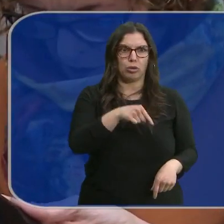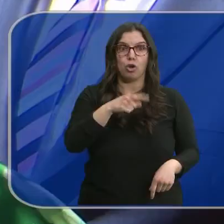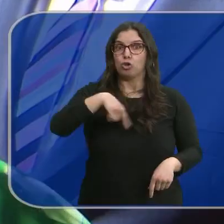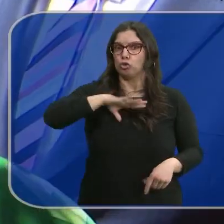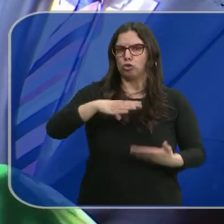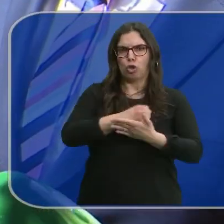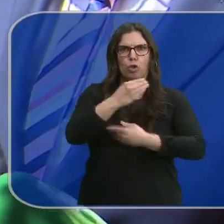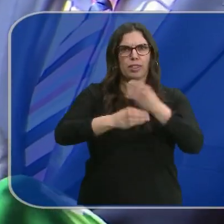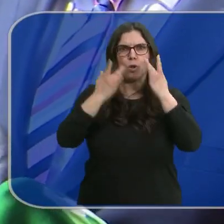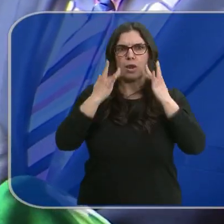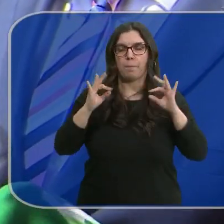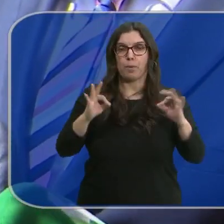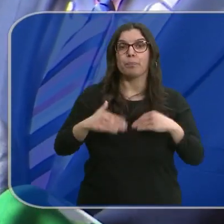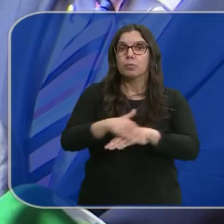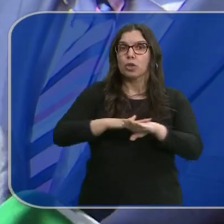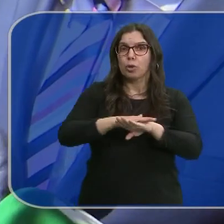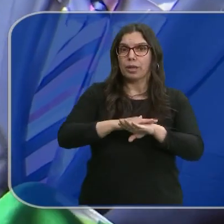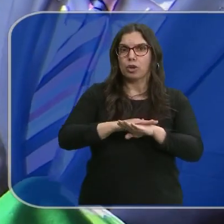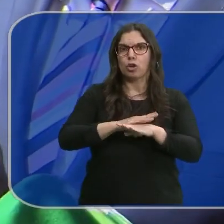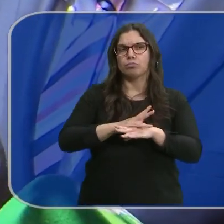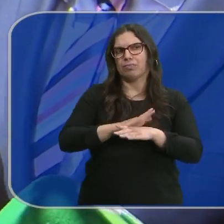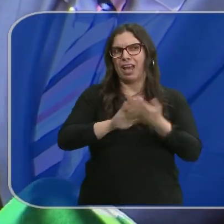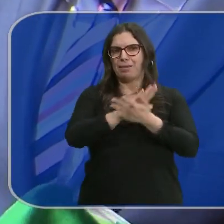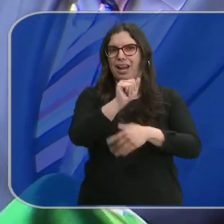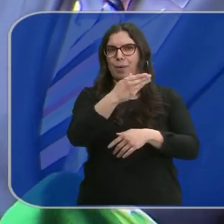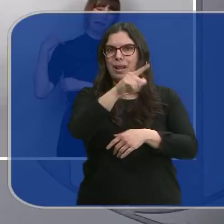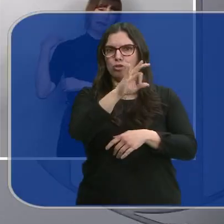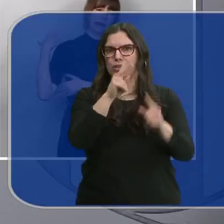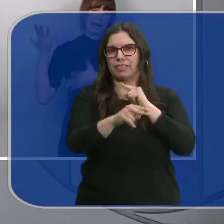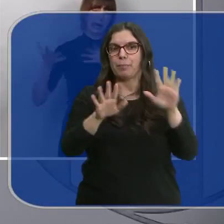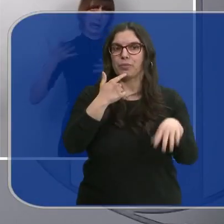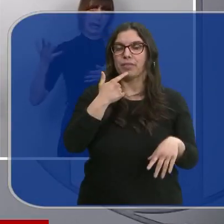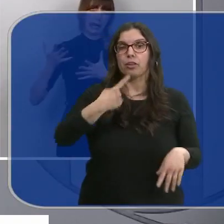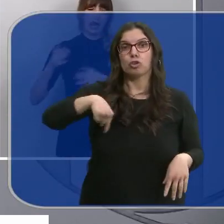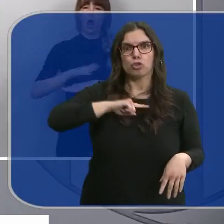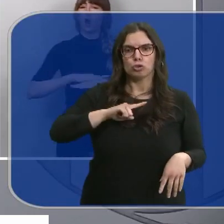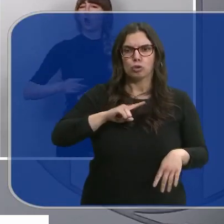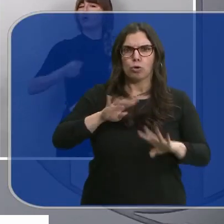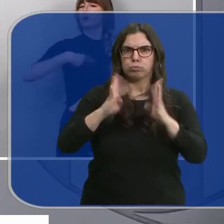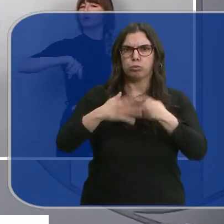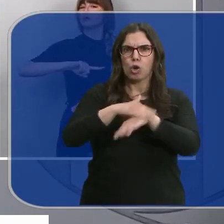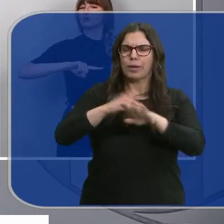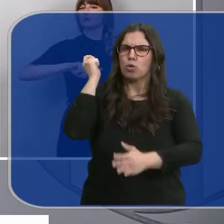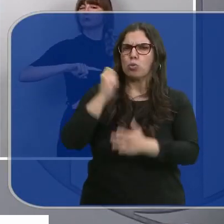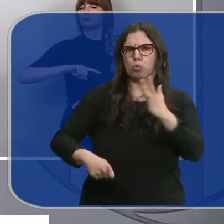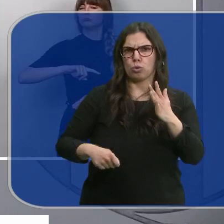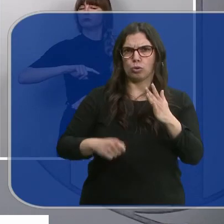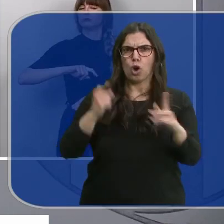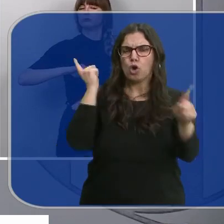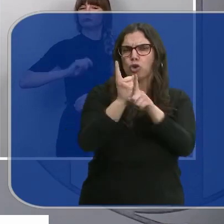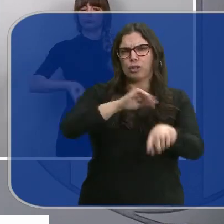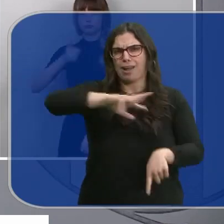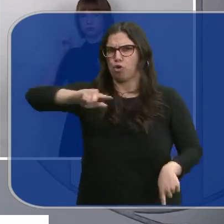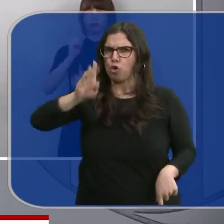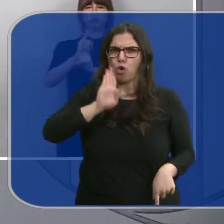legalmente. Y mientras el gobierno evita hablar de Ábalos, pero asegura que... Este gobierno es absolutamente implacable contra la